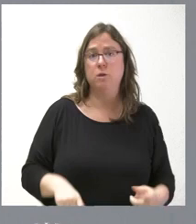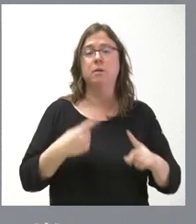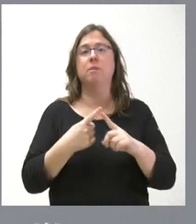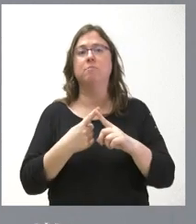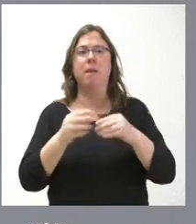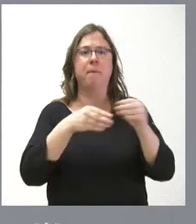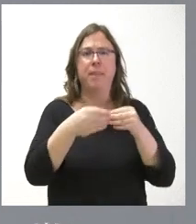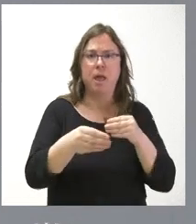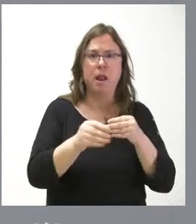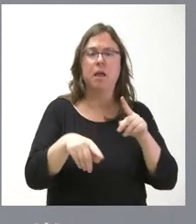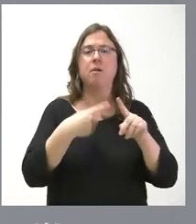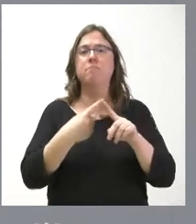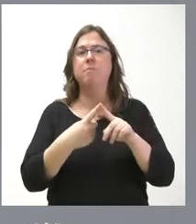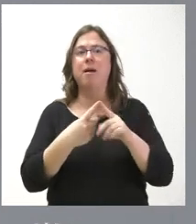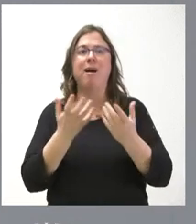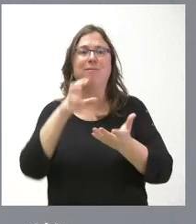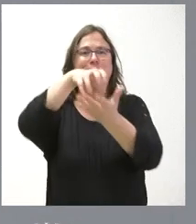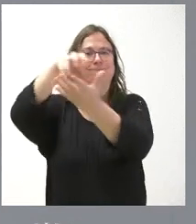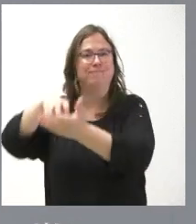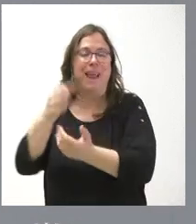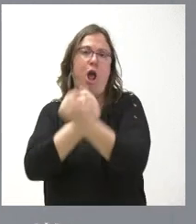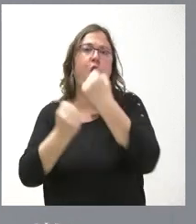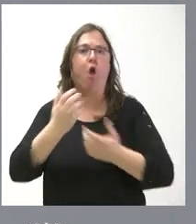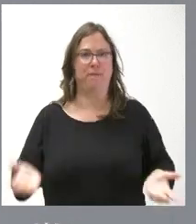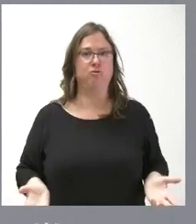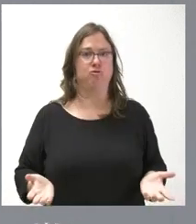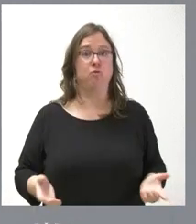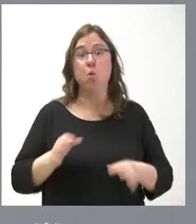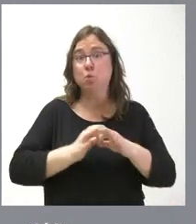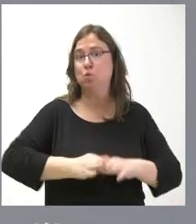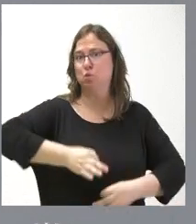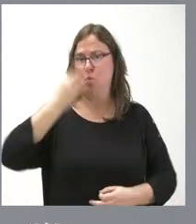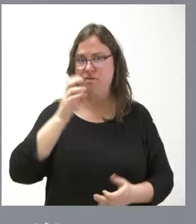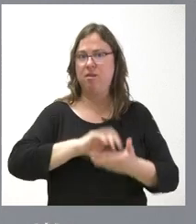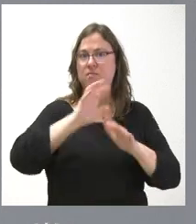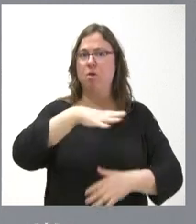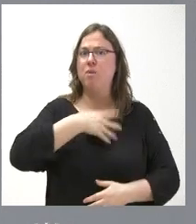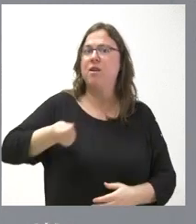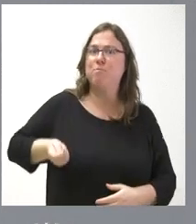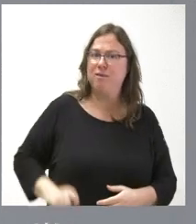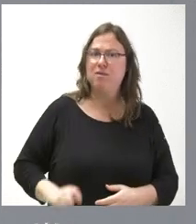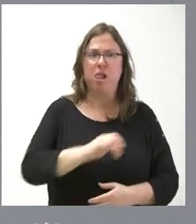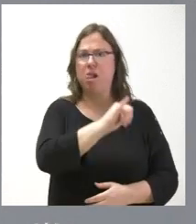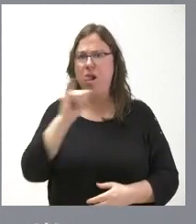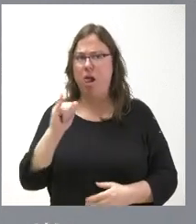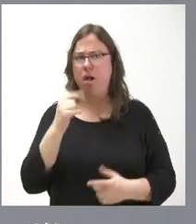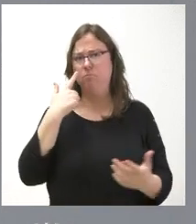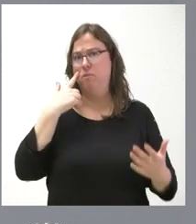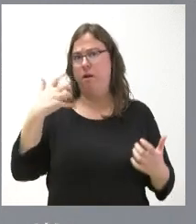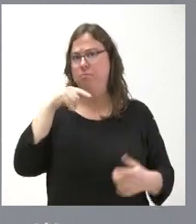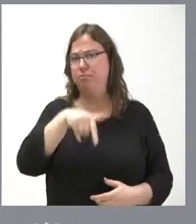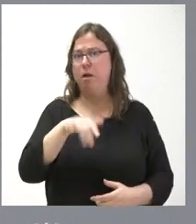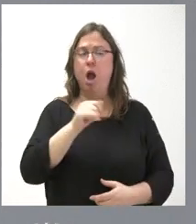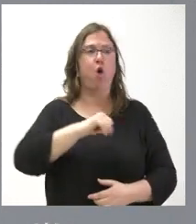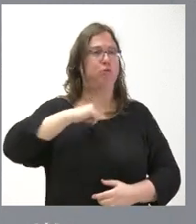materiales y dispositivos de recursos económicos. Es una fortuna que Castilla y León tenga profesionales de extranjero de IMEL, que lo tengamos en varios